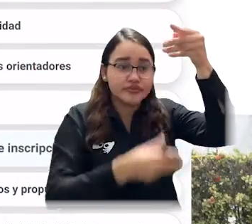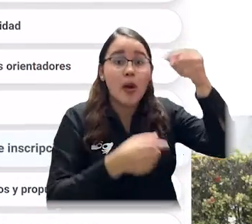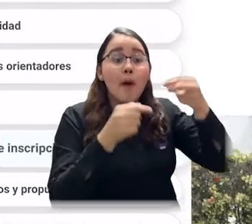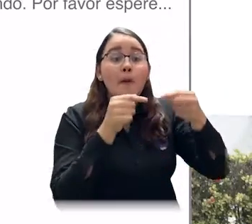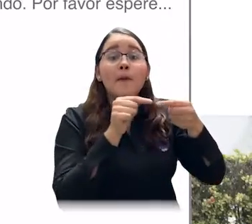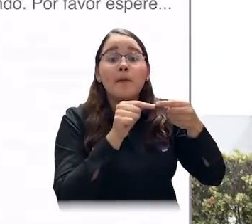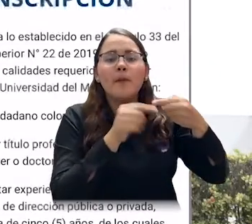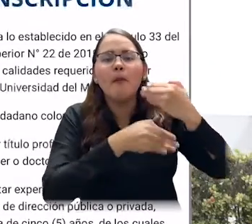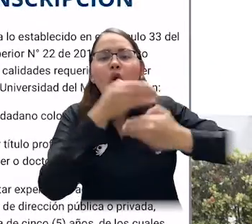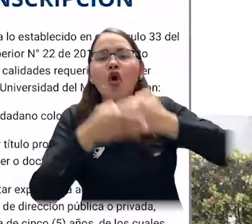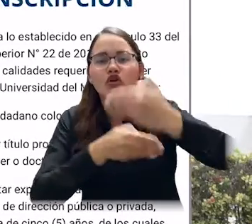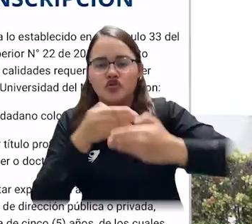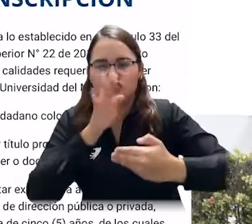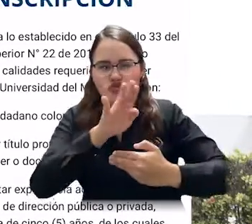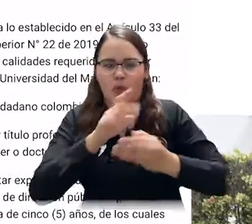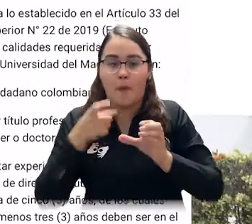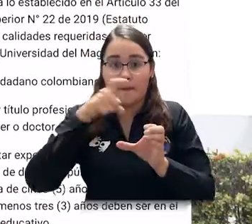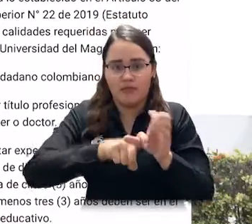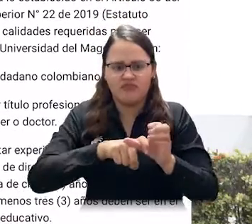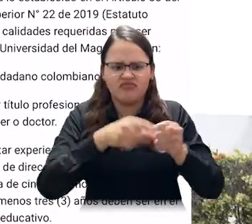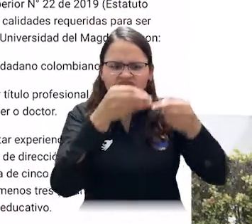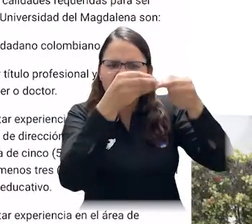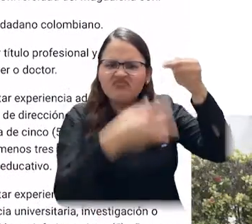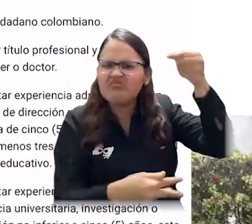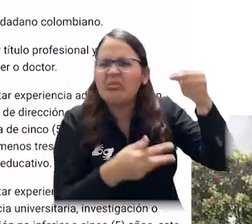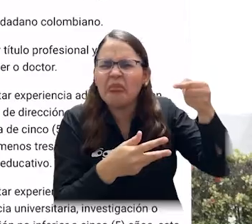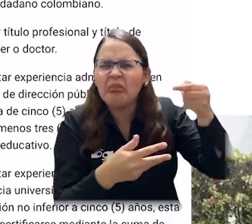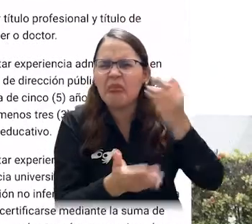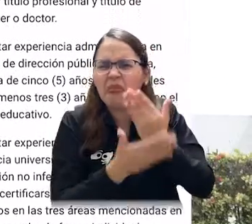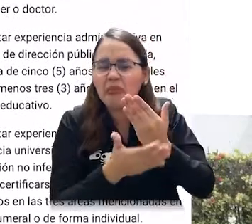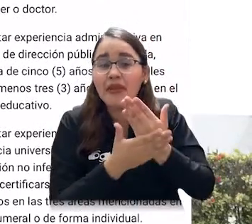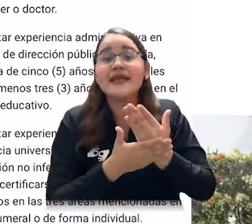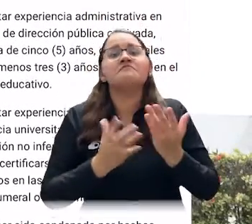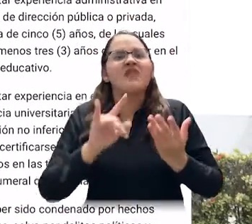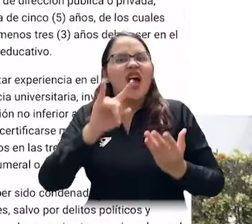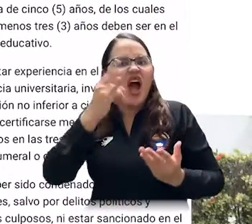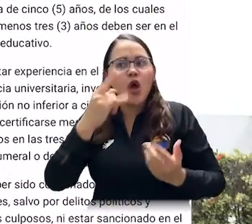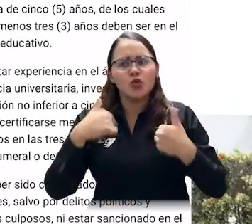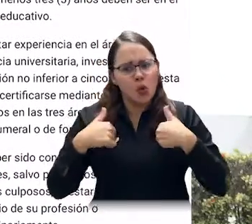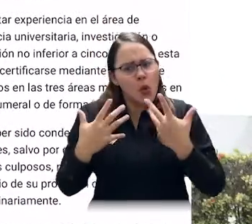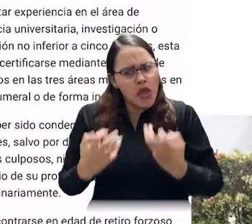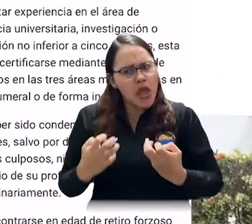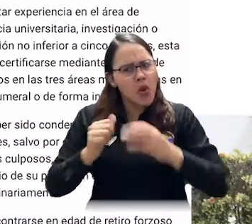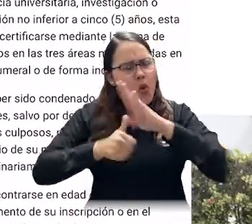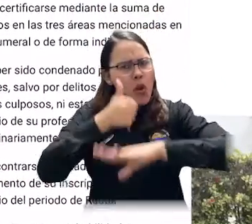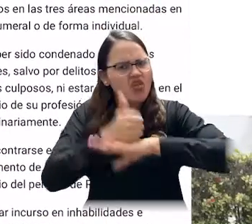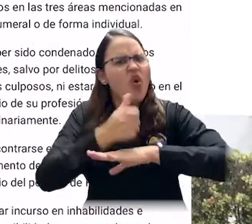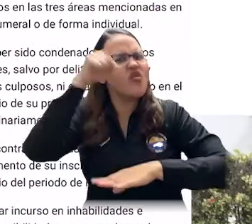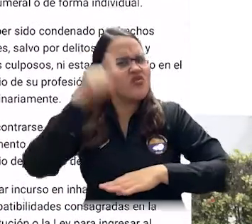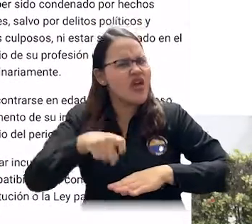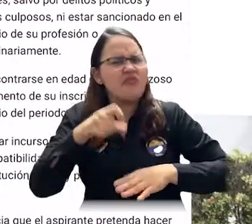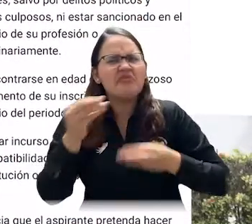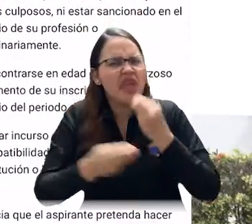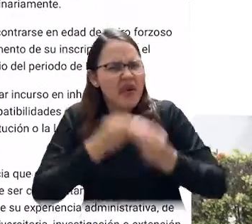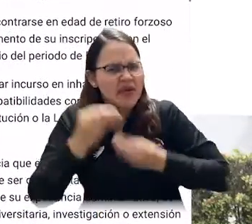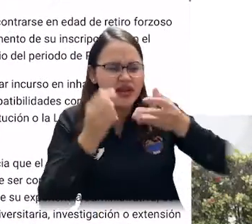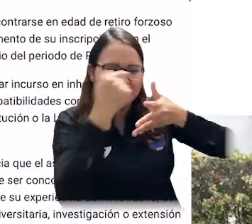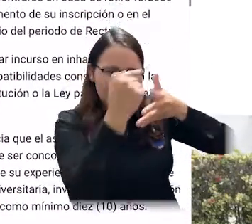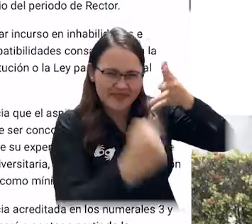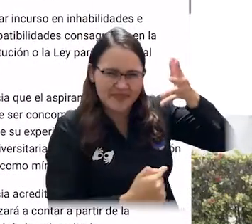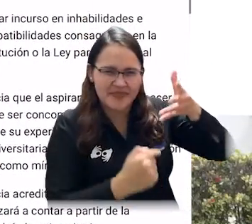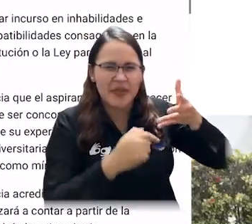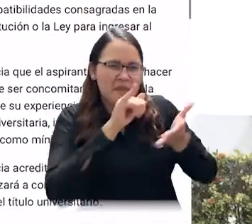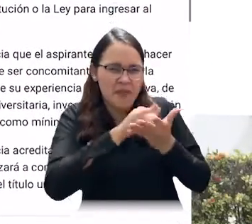link proceso de inscripción y ahí podrán primero revisar los requisitos y calidades para aspirar al cargo de rector que están